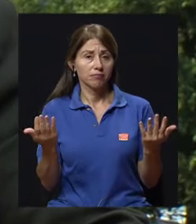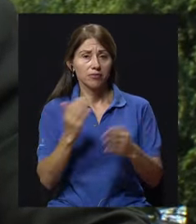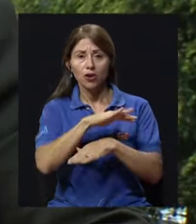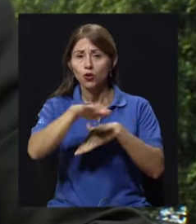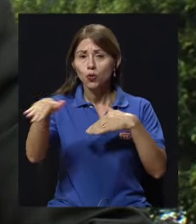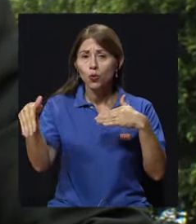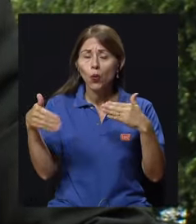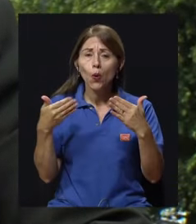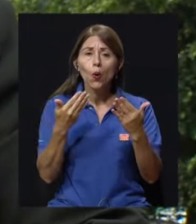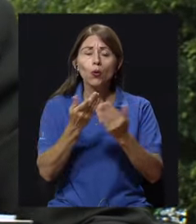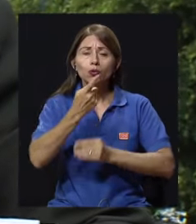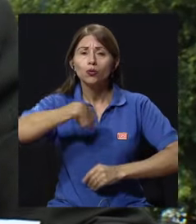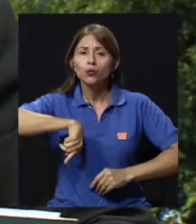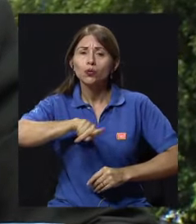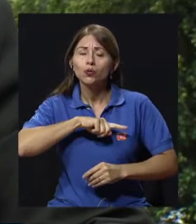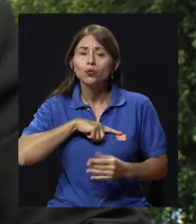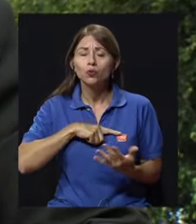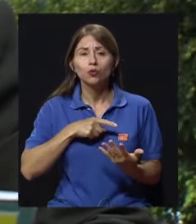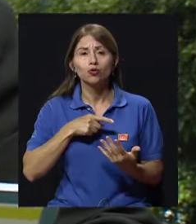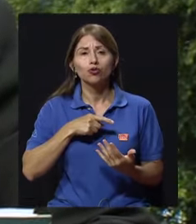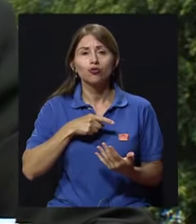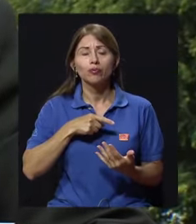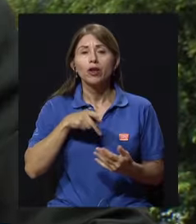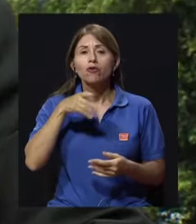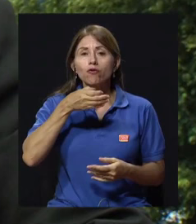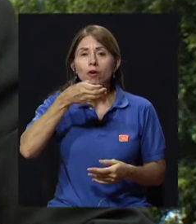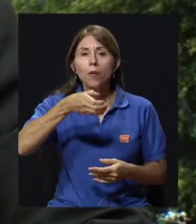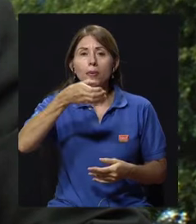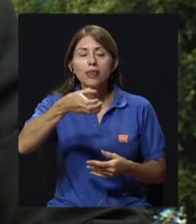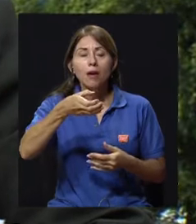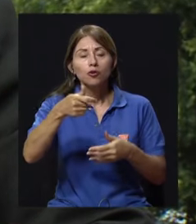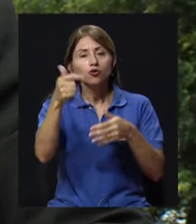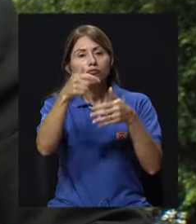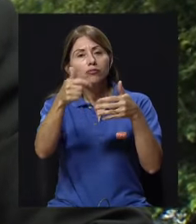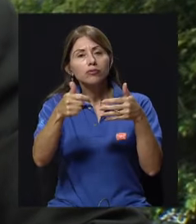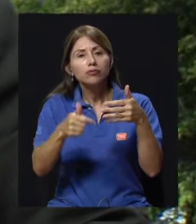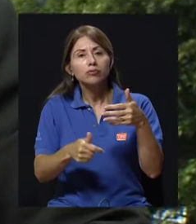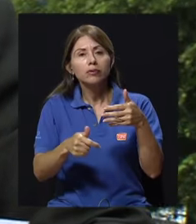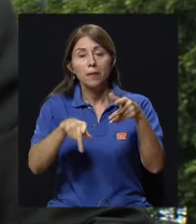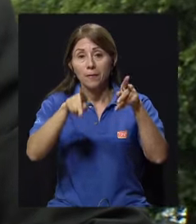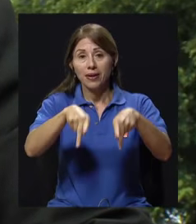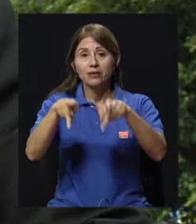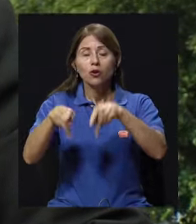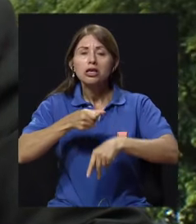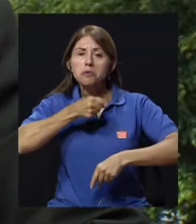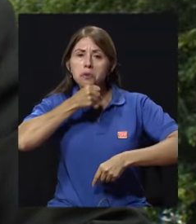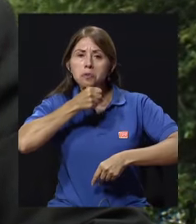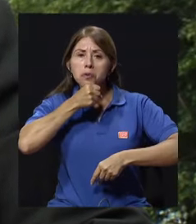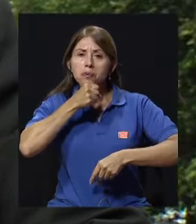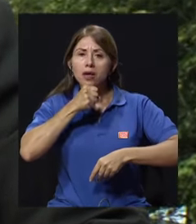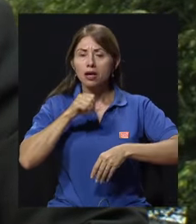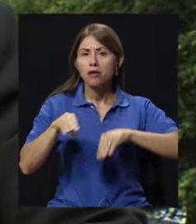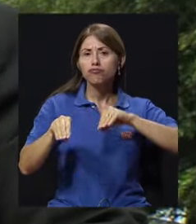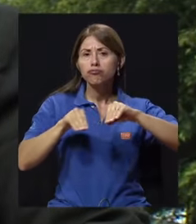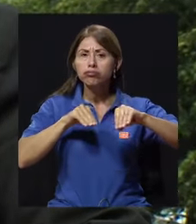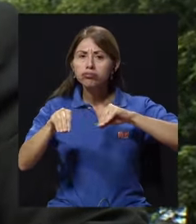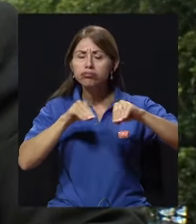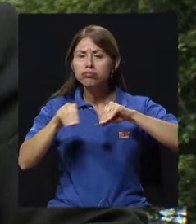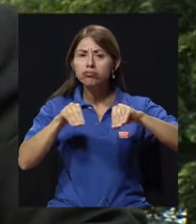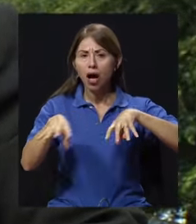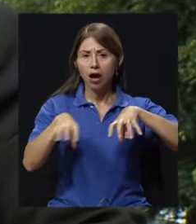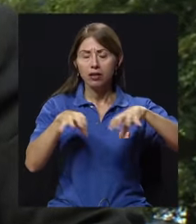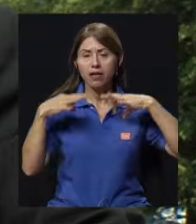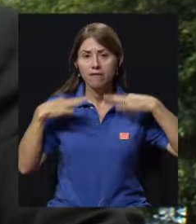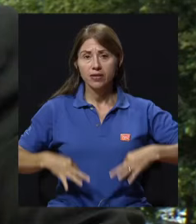recomendamos de alguna manera a nuestros adultos mayores que hagan actividad física, pero el adulto mayor en nuestro país está